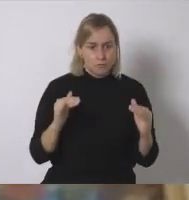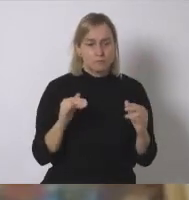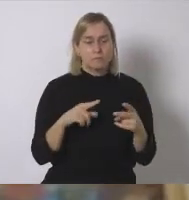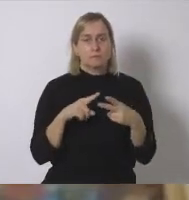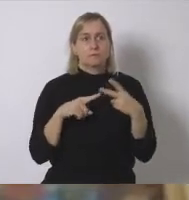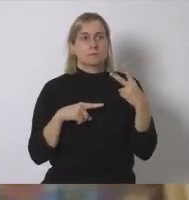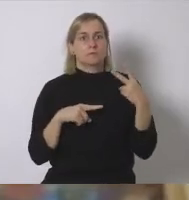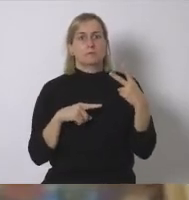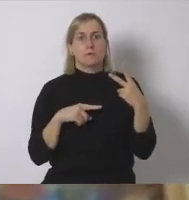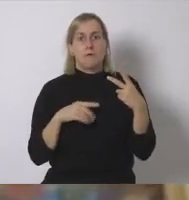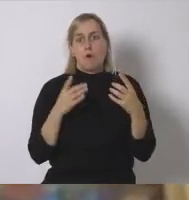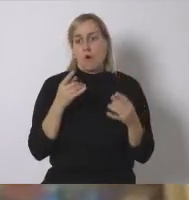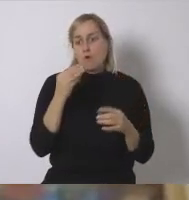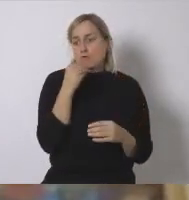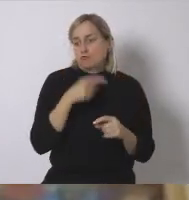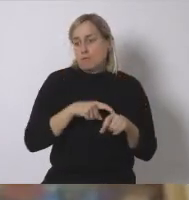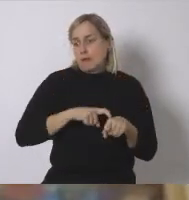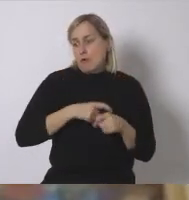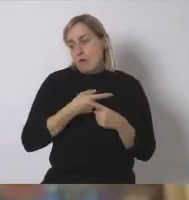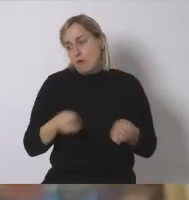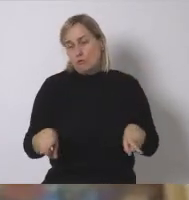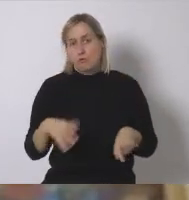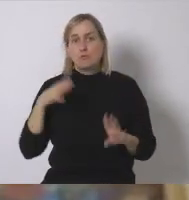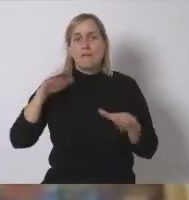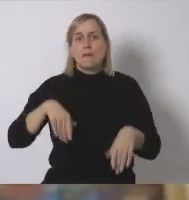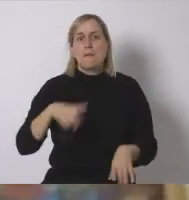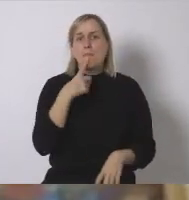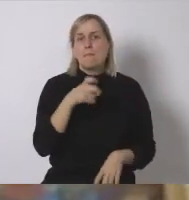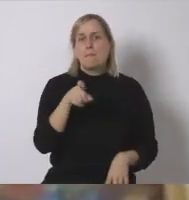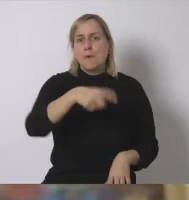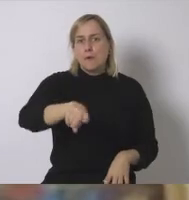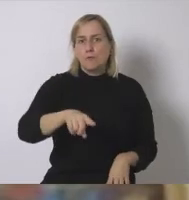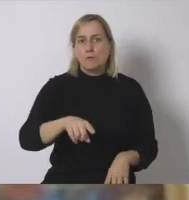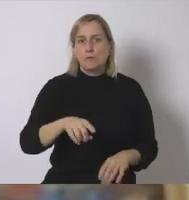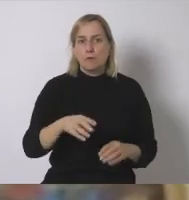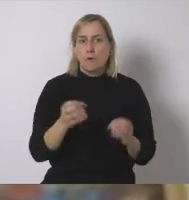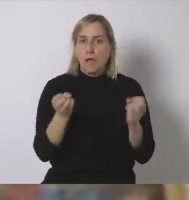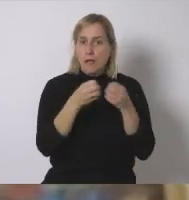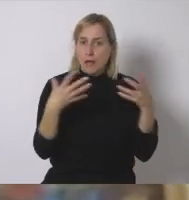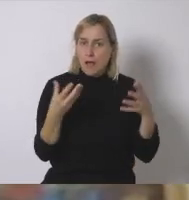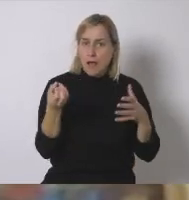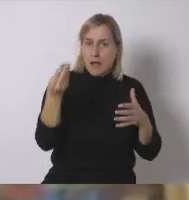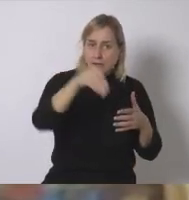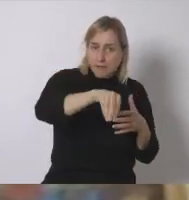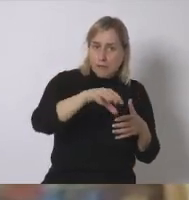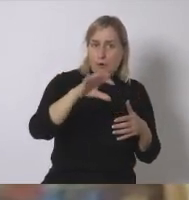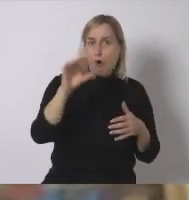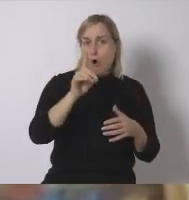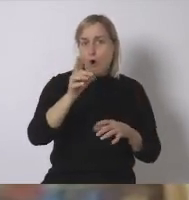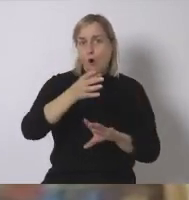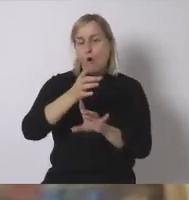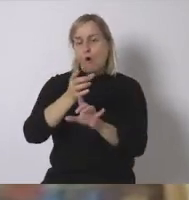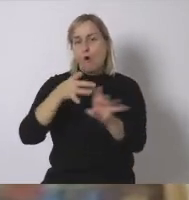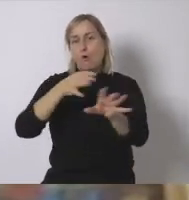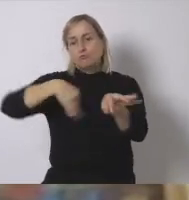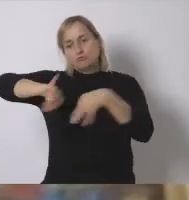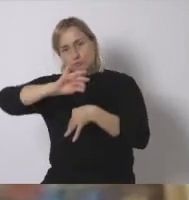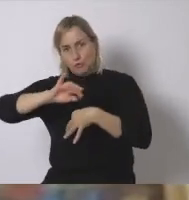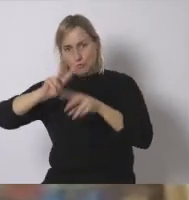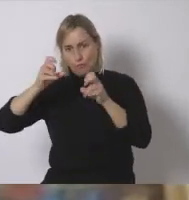otro tipo de cosas y yo me pregunto ¿estamos añadiendo energía o estamos sustituyendo energía?